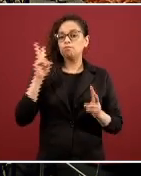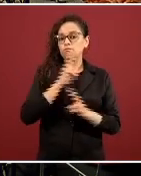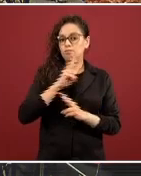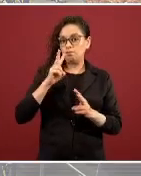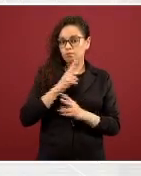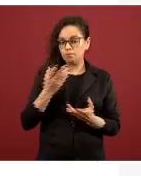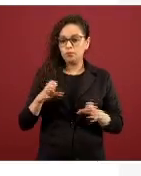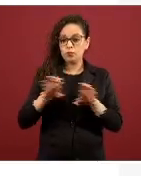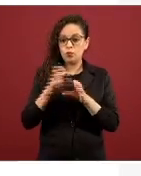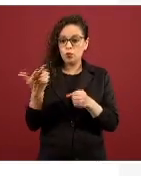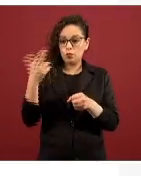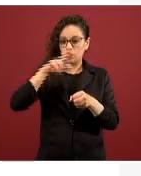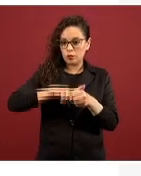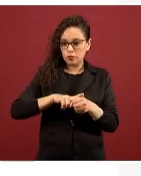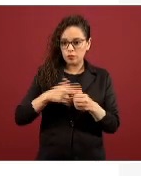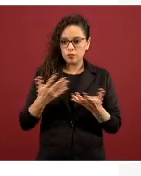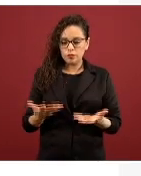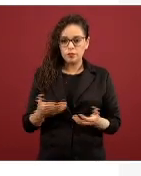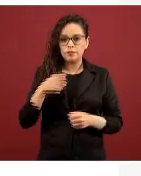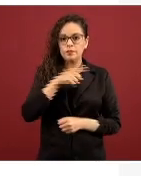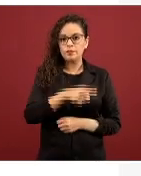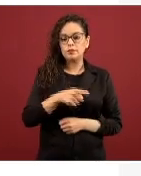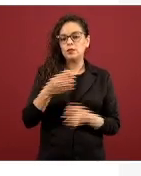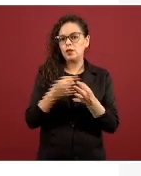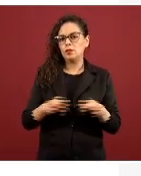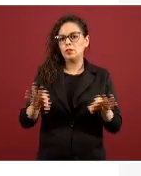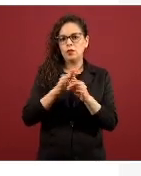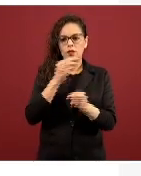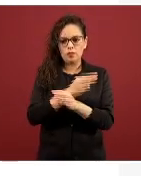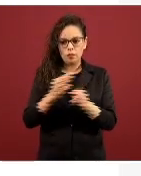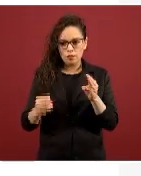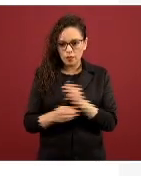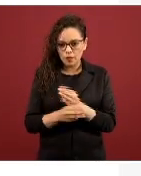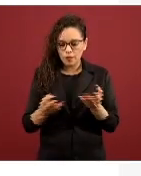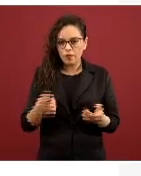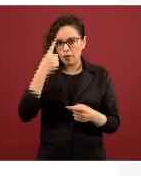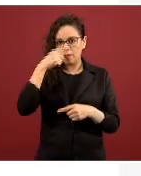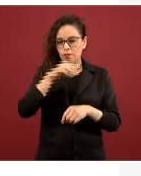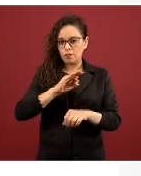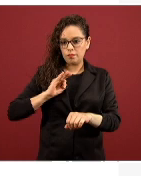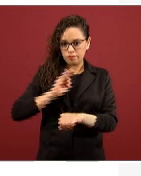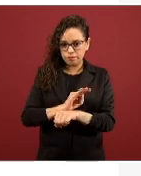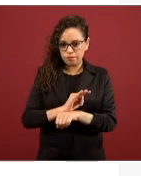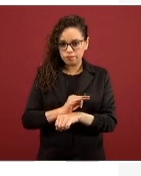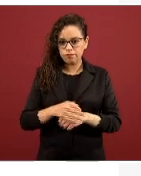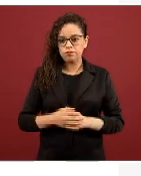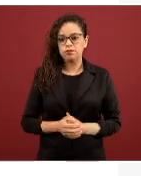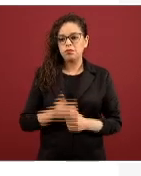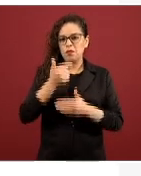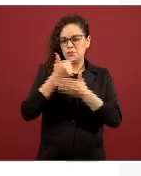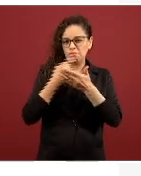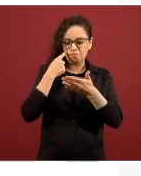hospitalaria, servicios no esenciales, equipo de protección, gestión, médicos especialistas para la atención de COVID-19